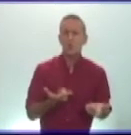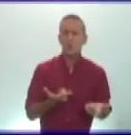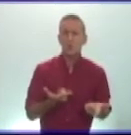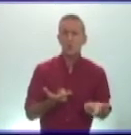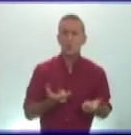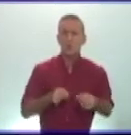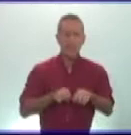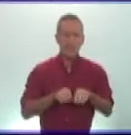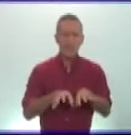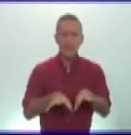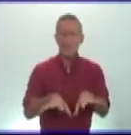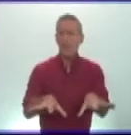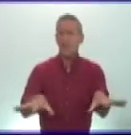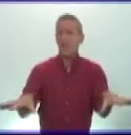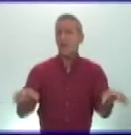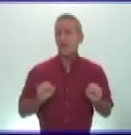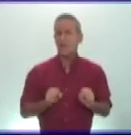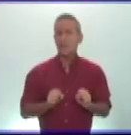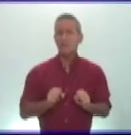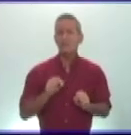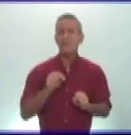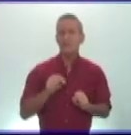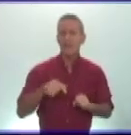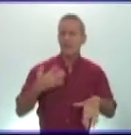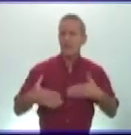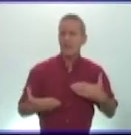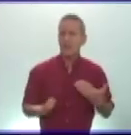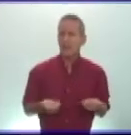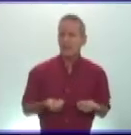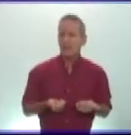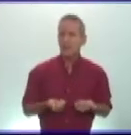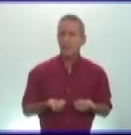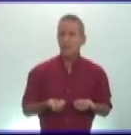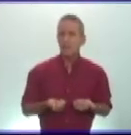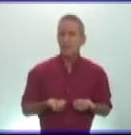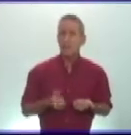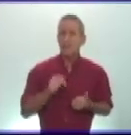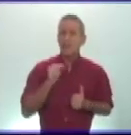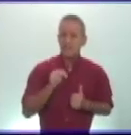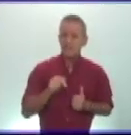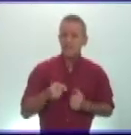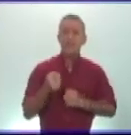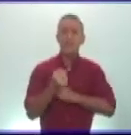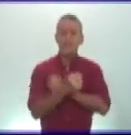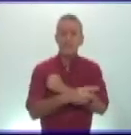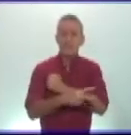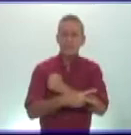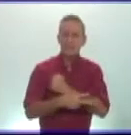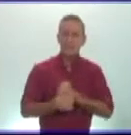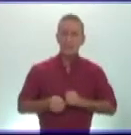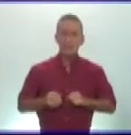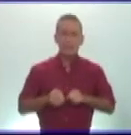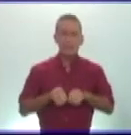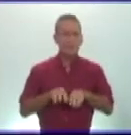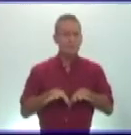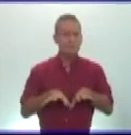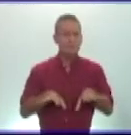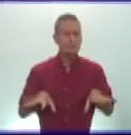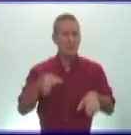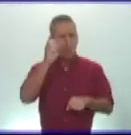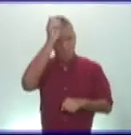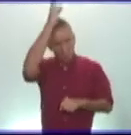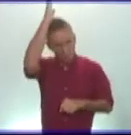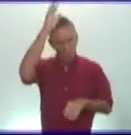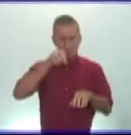expansión cuáles fueron aquellas actividades que le fueron permitiendo esta civilización ir extendiéndose e incluso dominar todo el